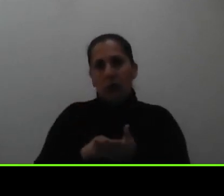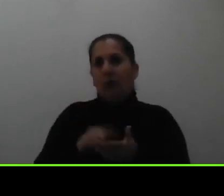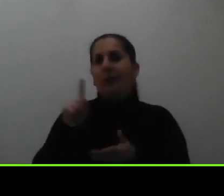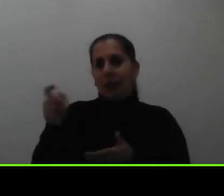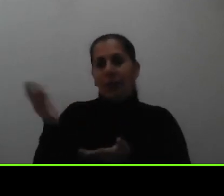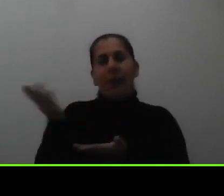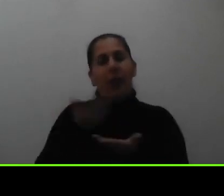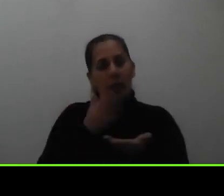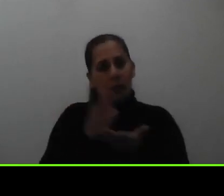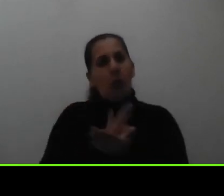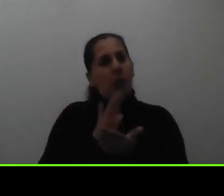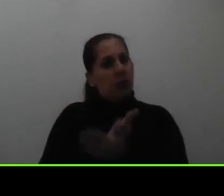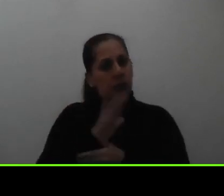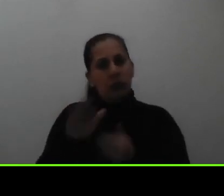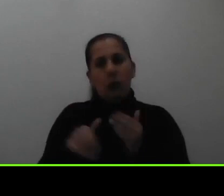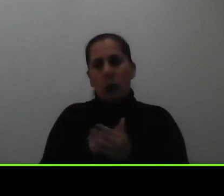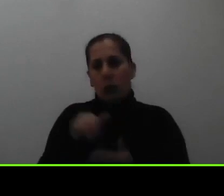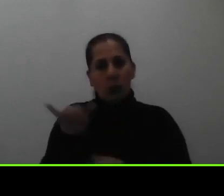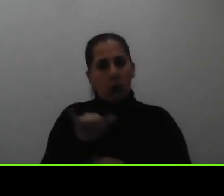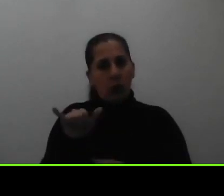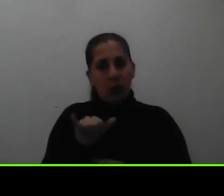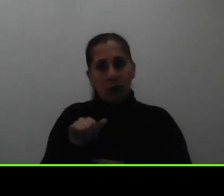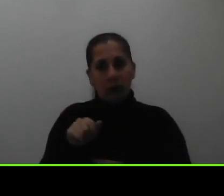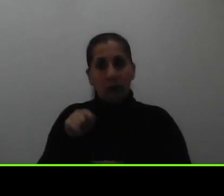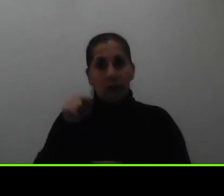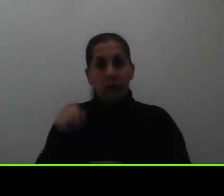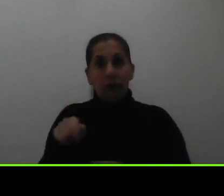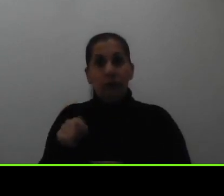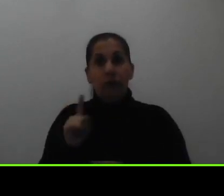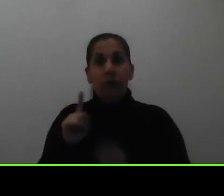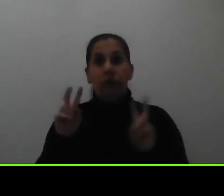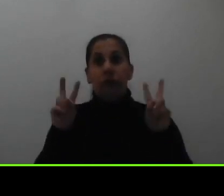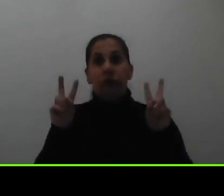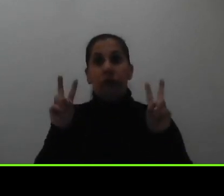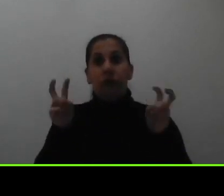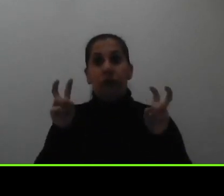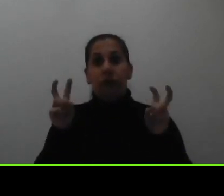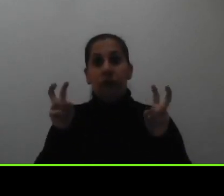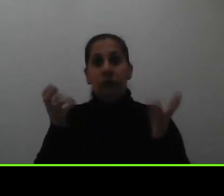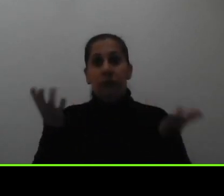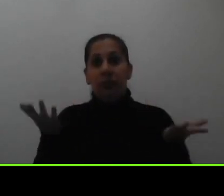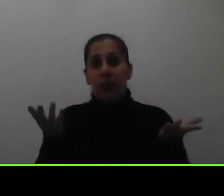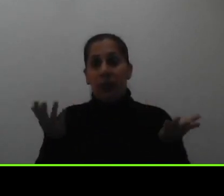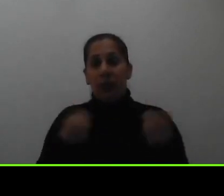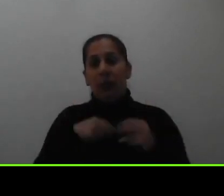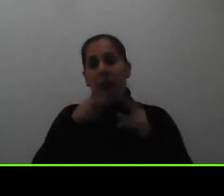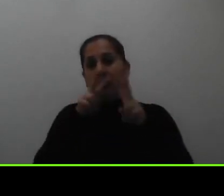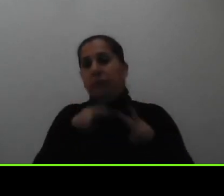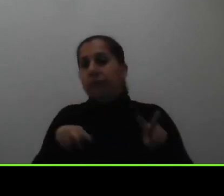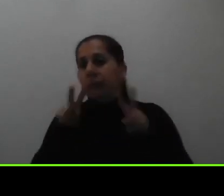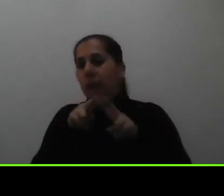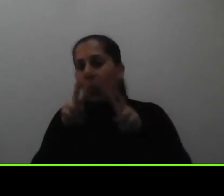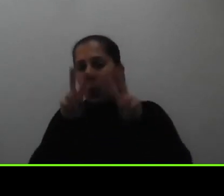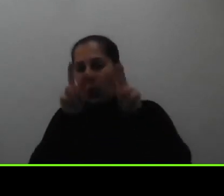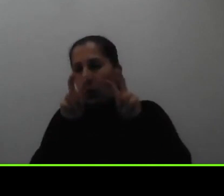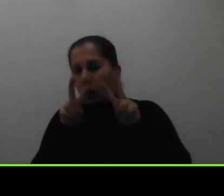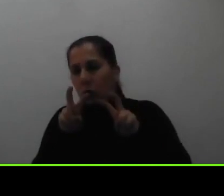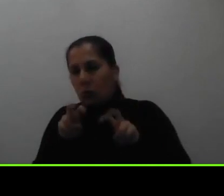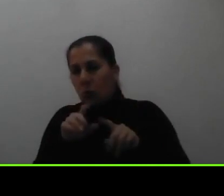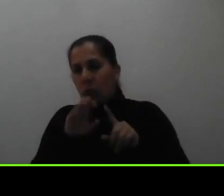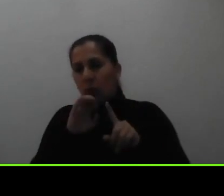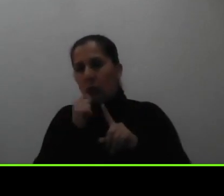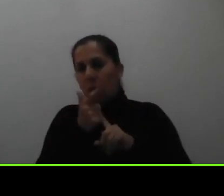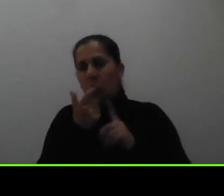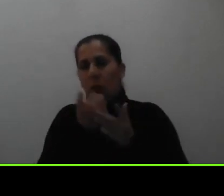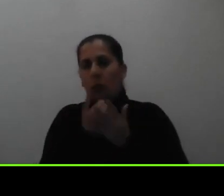documentación y aquí la norma es que se valora o se hace el estudio socioeconómico a partir